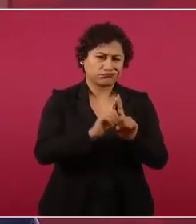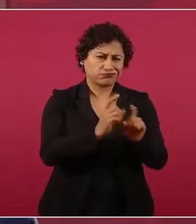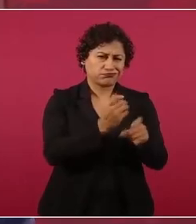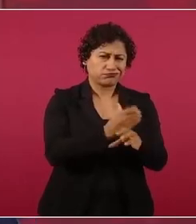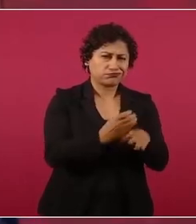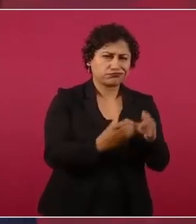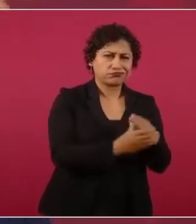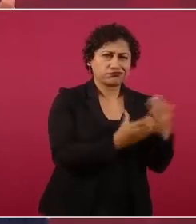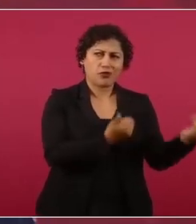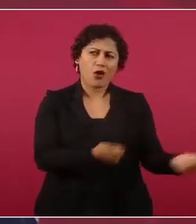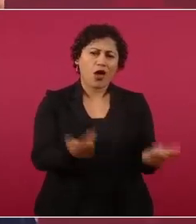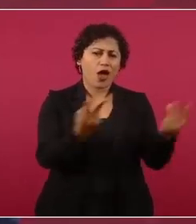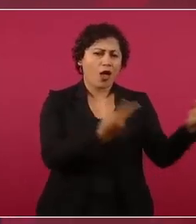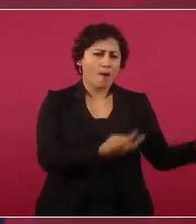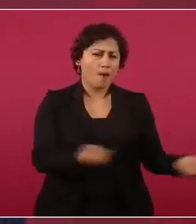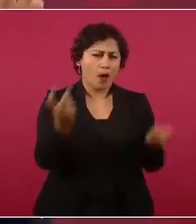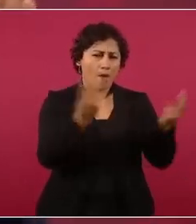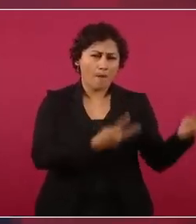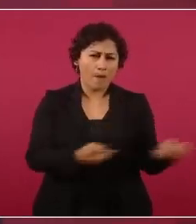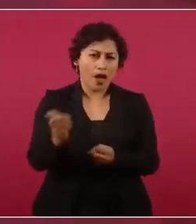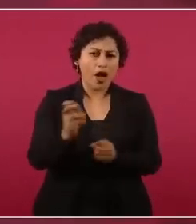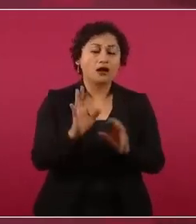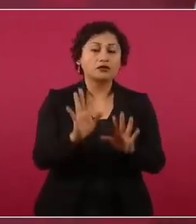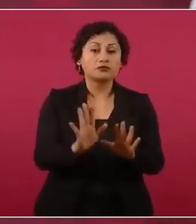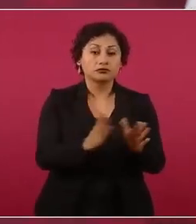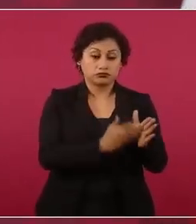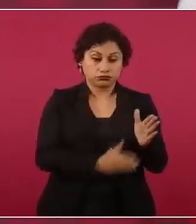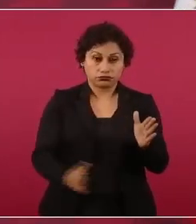Es un saqueo descomunal.